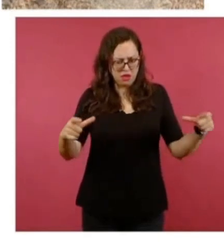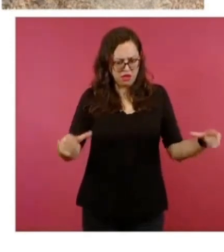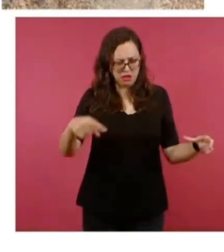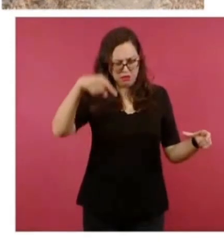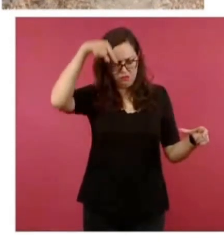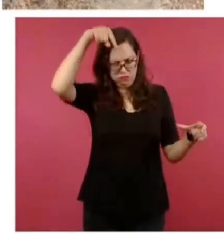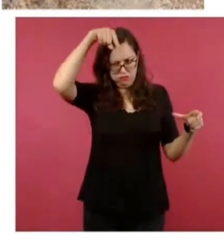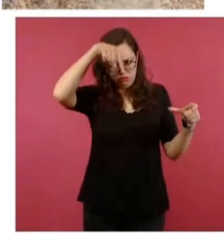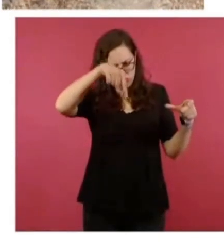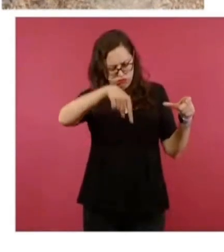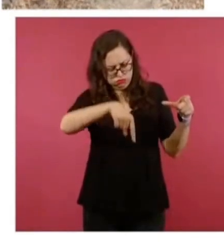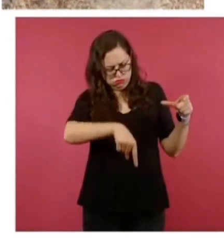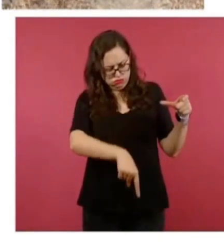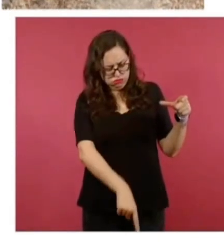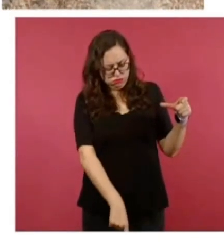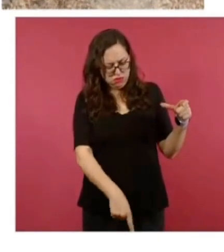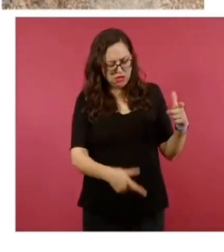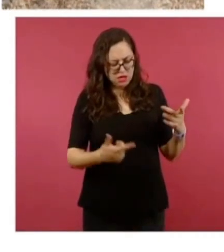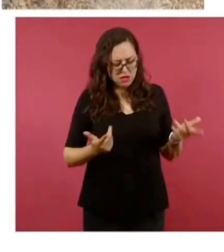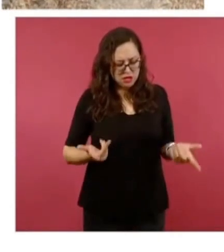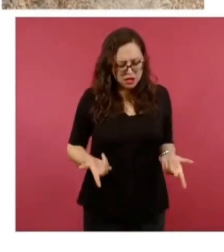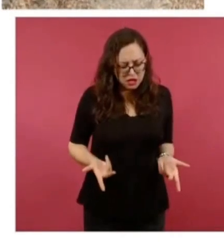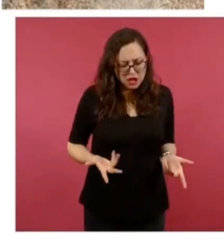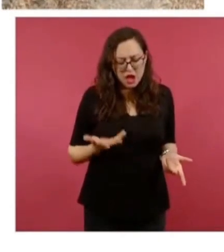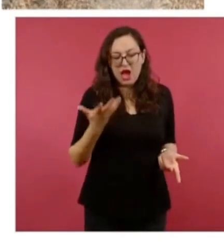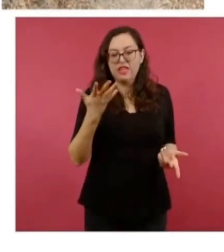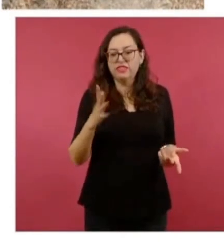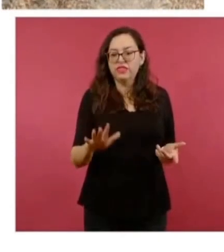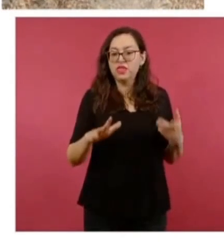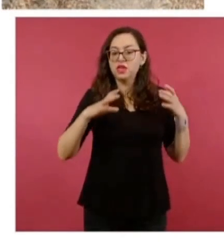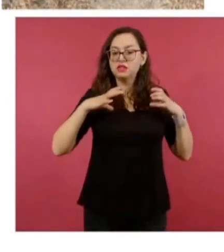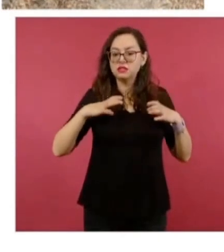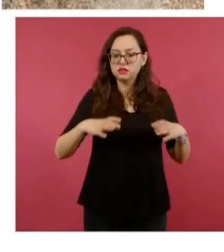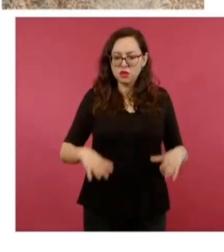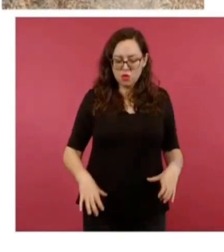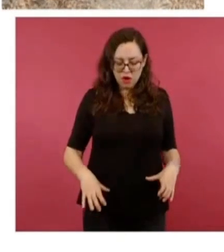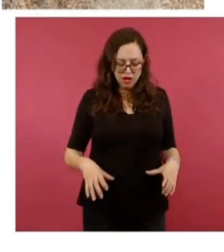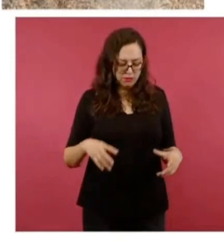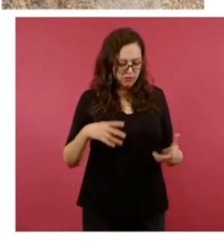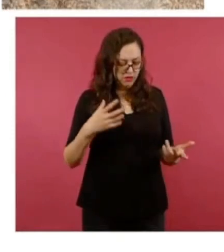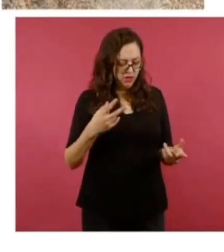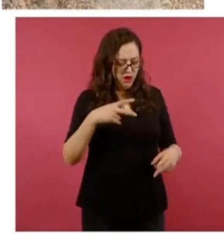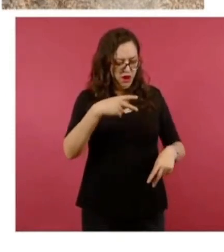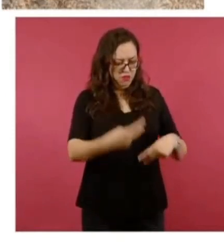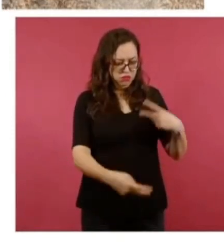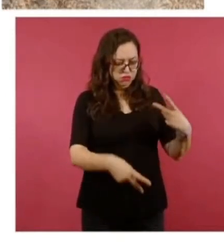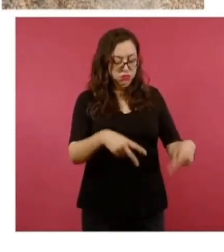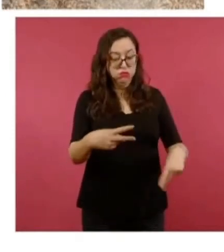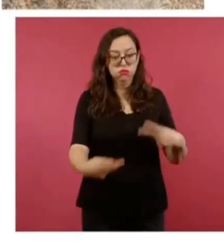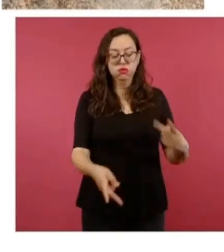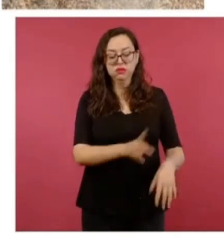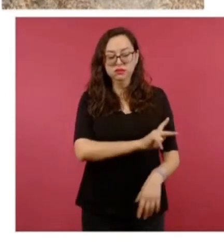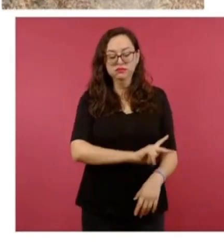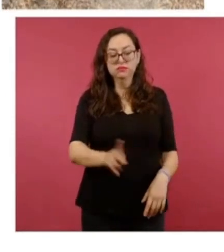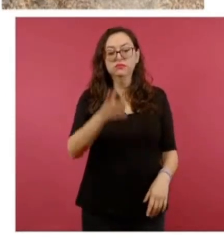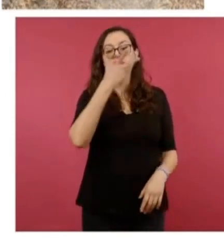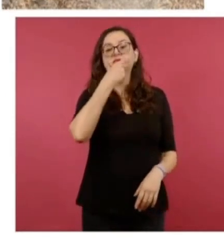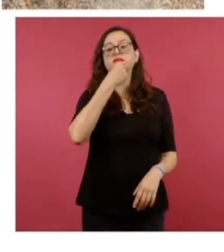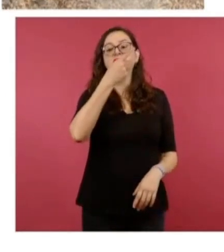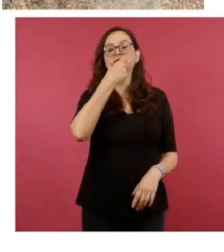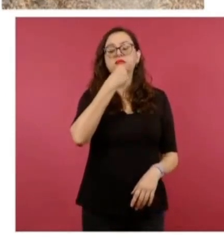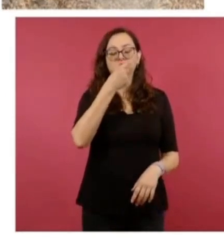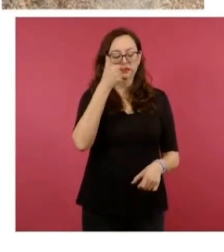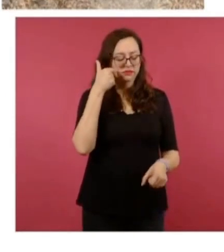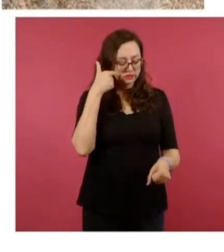Mirador del municipio de Nicolás Romero y localiza 10 cuerpos sin vida de sexo masculino. Tras el